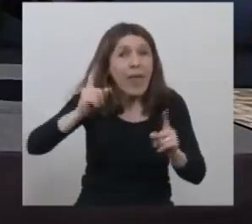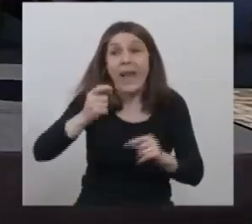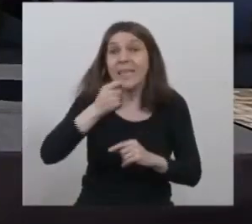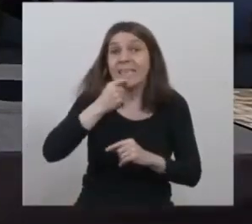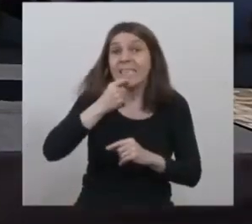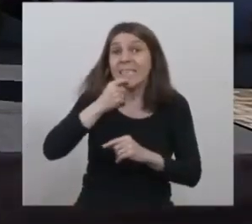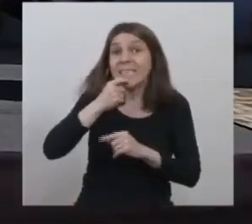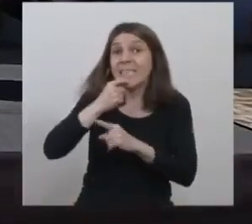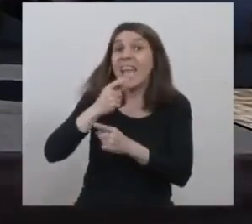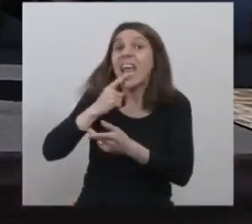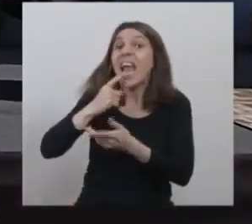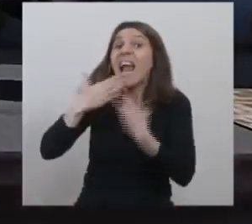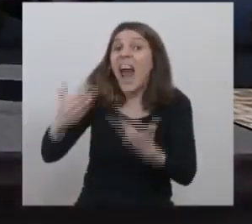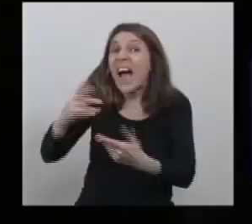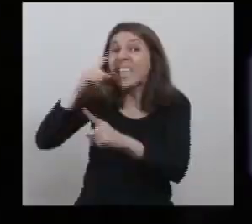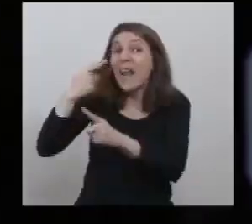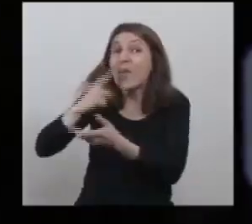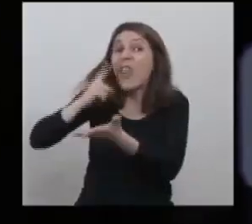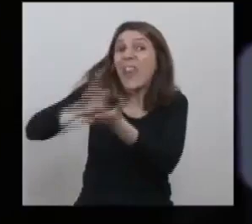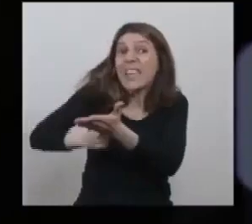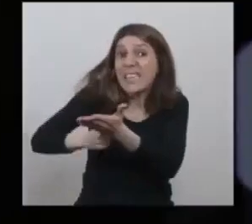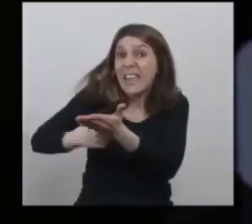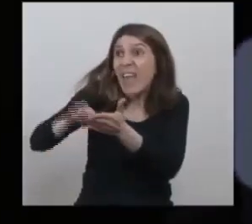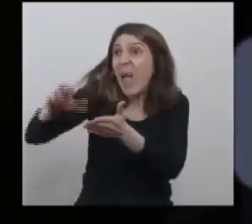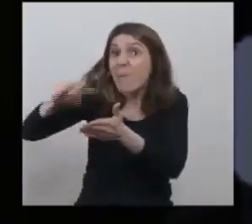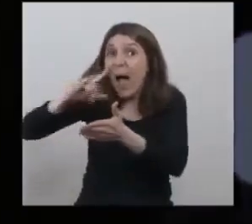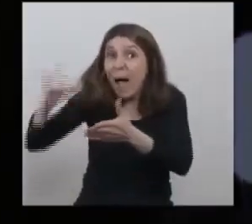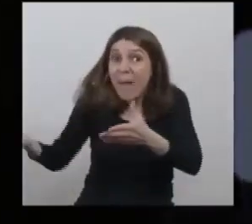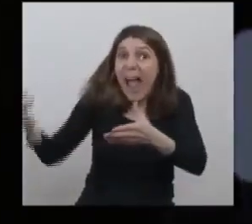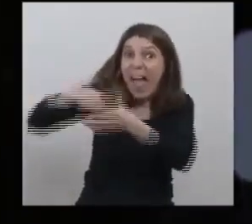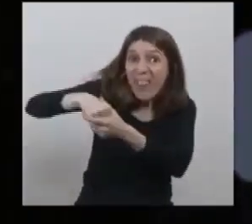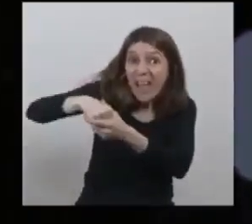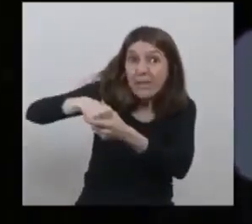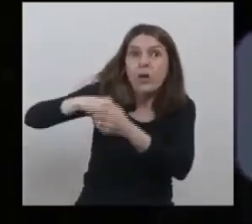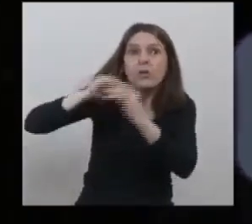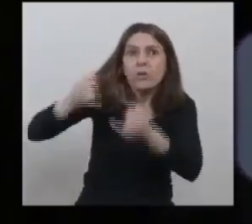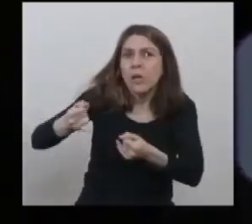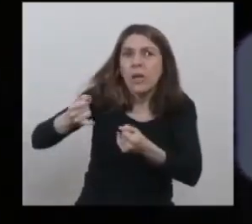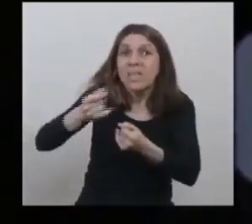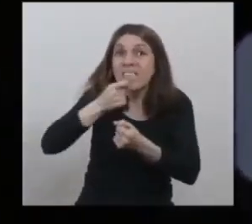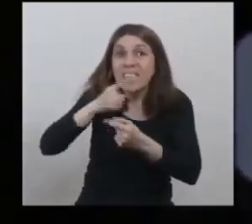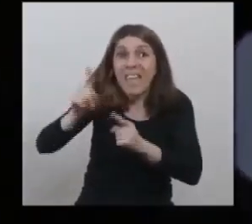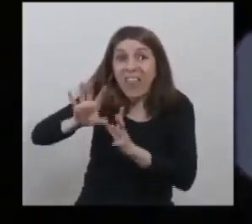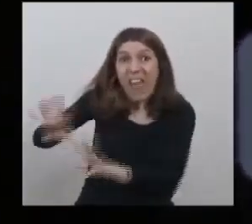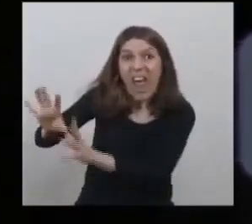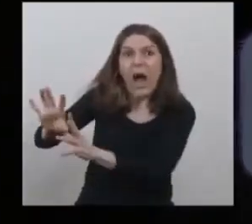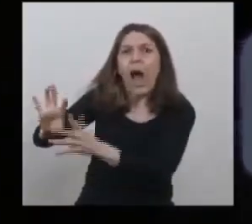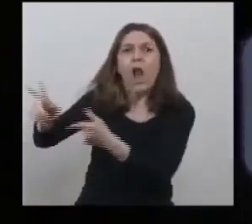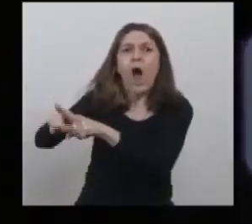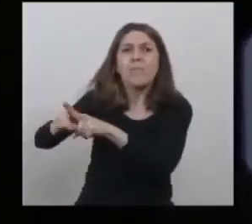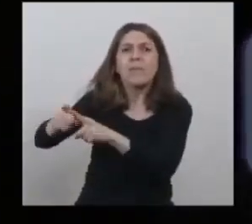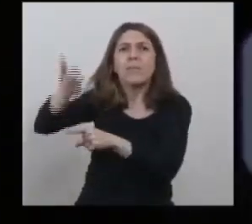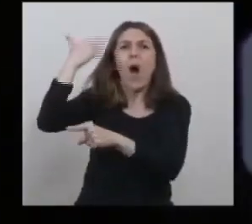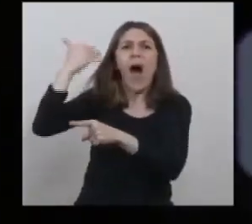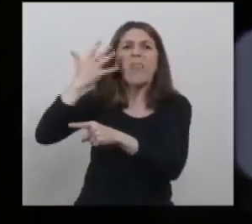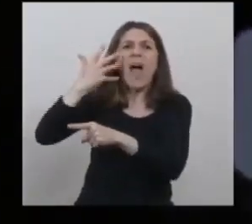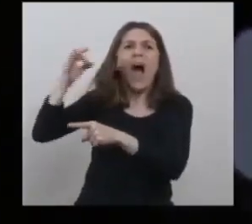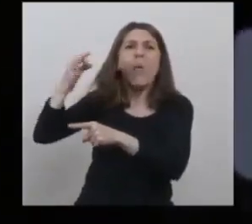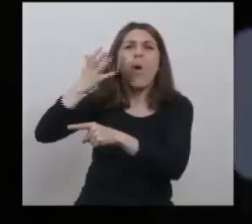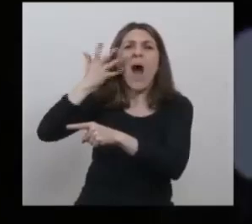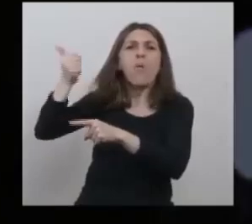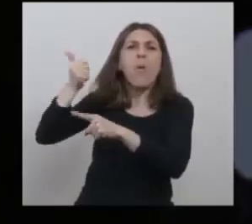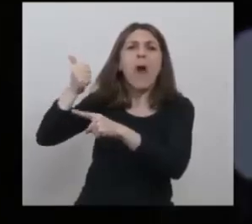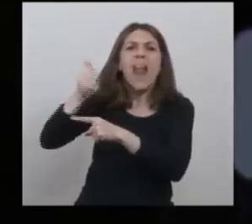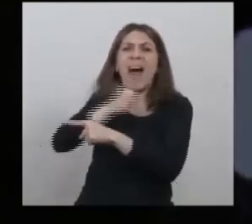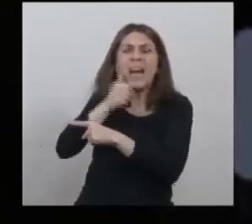hubiera sido por esa decisión de Alberto, el PAMI hoy sería el PAMI de los 90, el que tenía mi abuela, que pobrecita no tenía